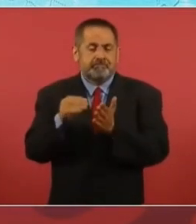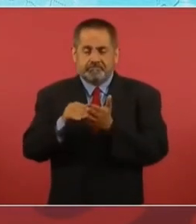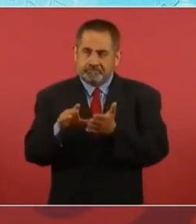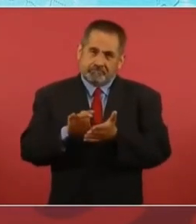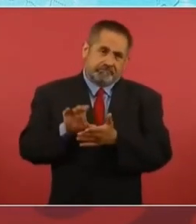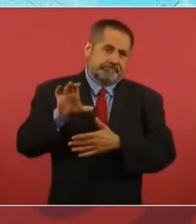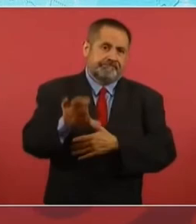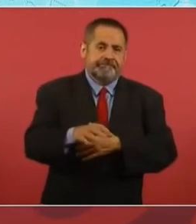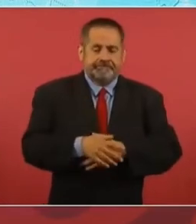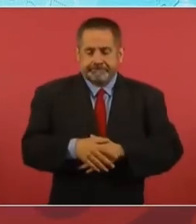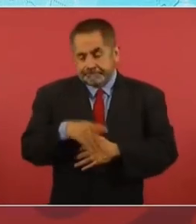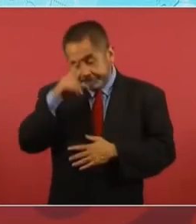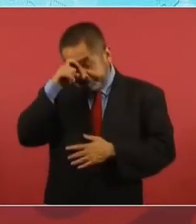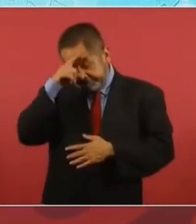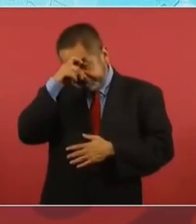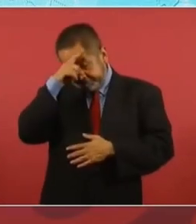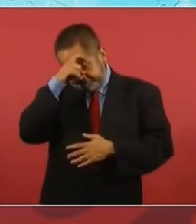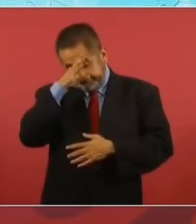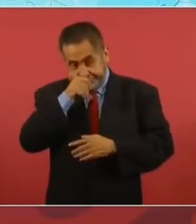Y complicadísimo.